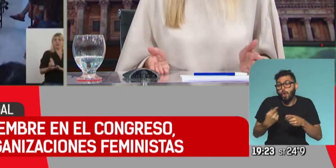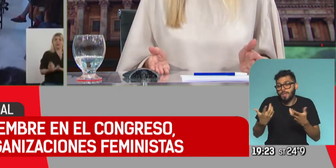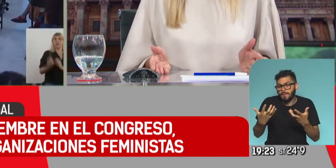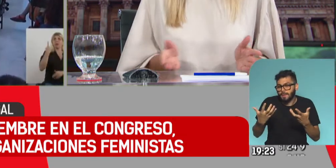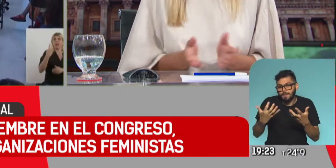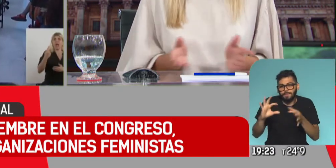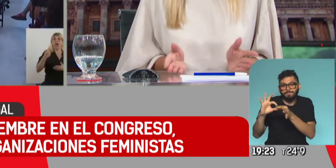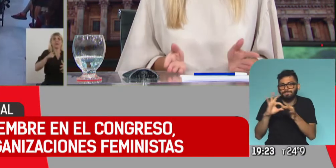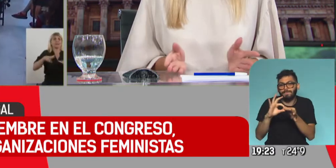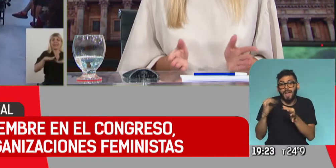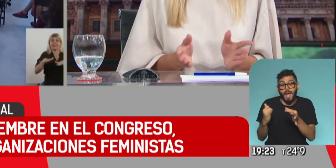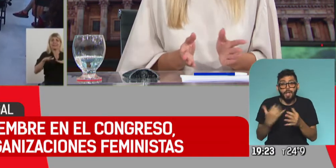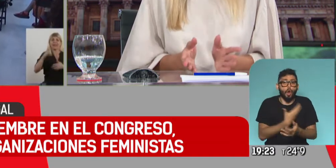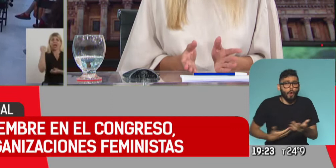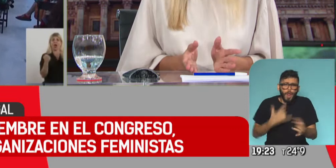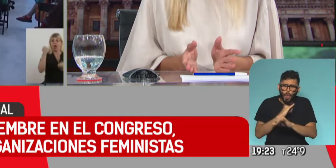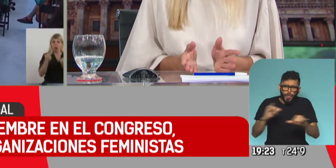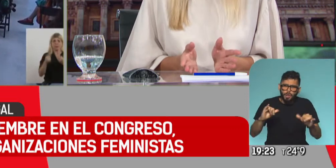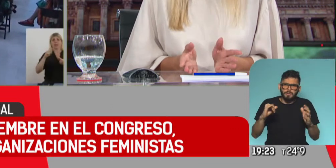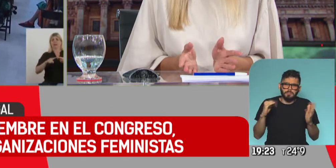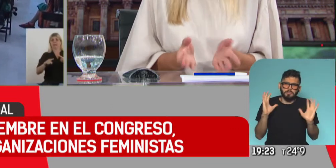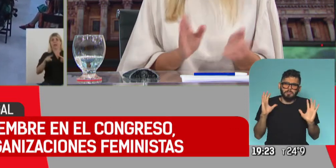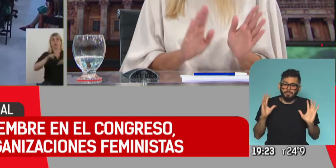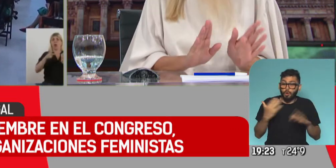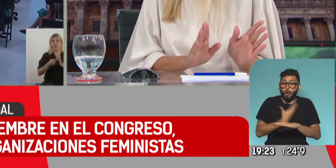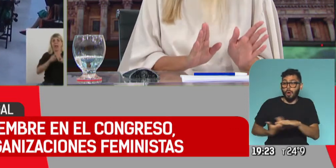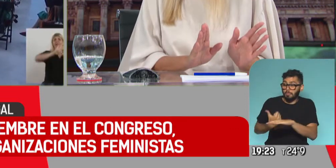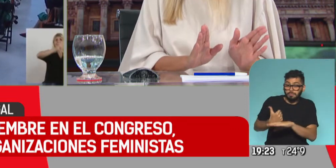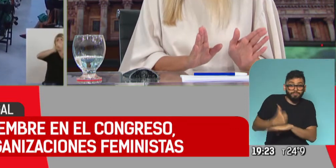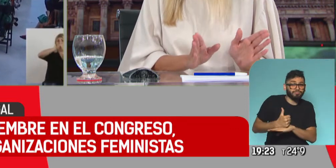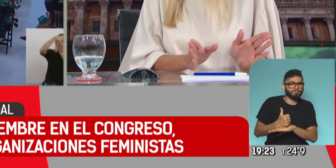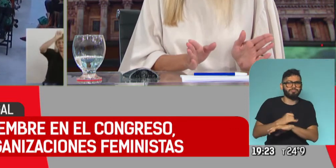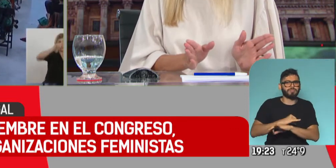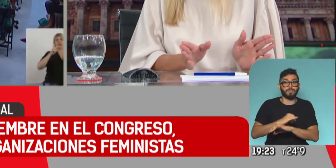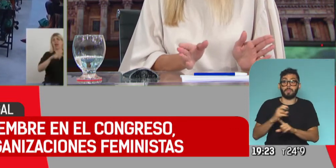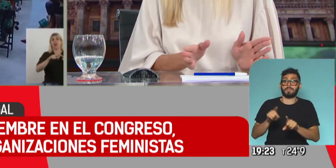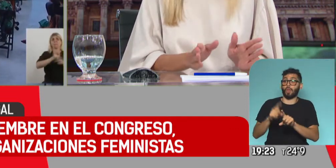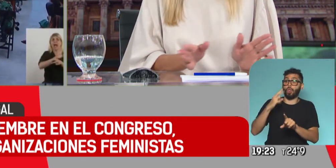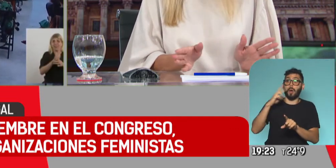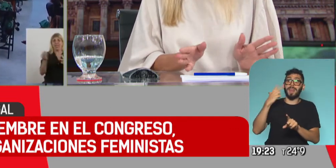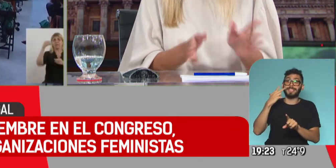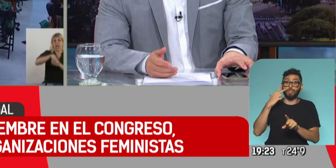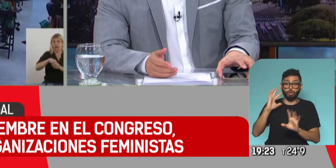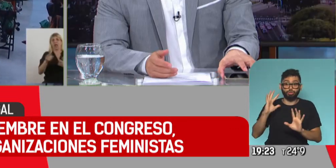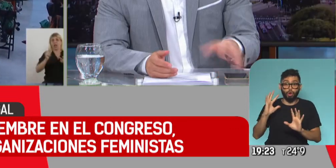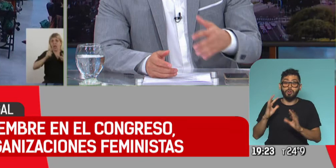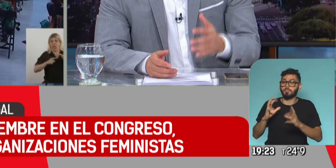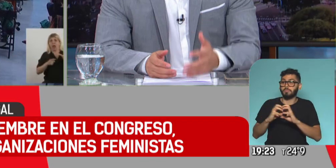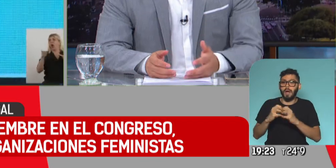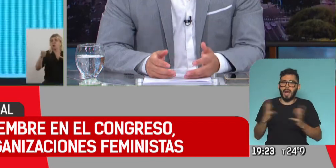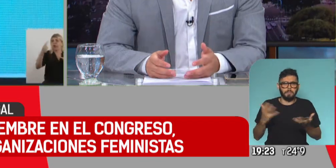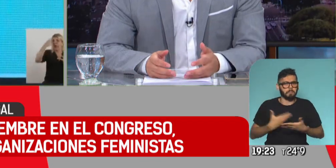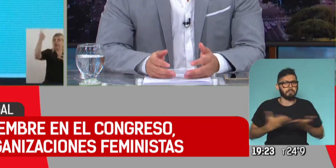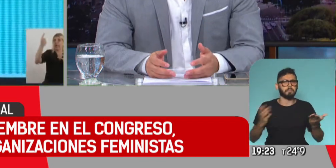intentó, que dijo de entrada la postura, ¿no? ¿Cuál iba a ser a diferencia de cuando se trató en 2018 este debate abierto? Si el